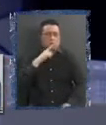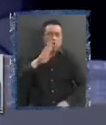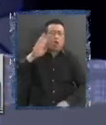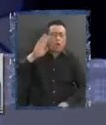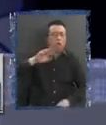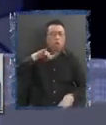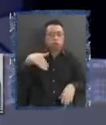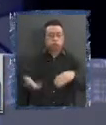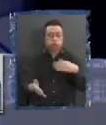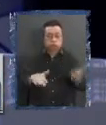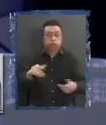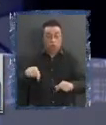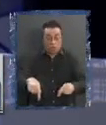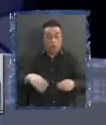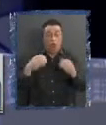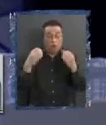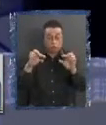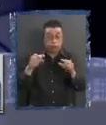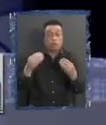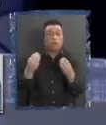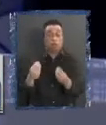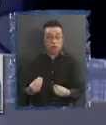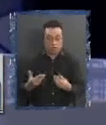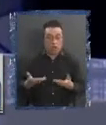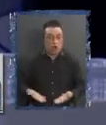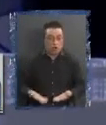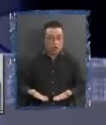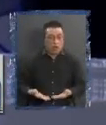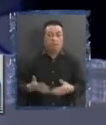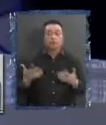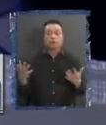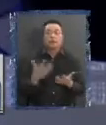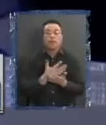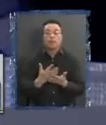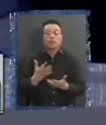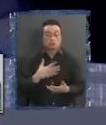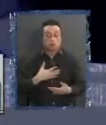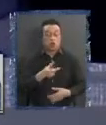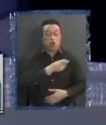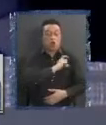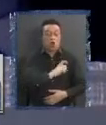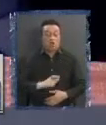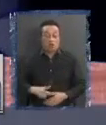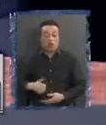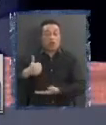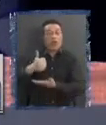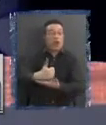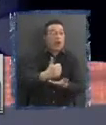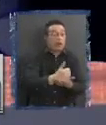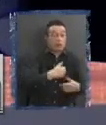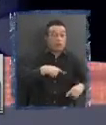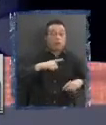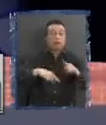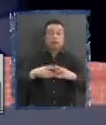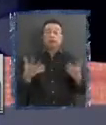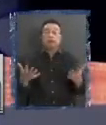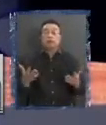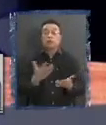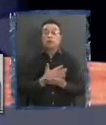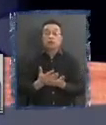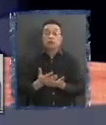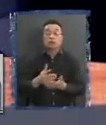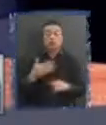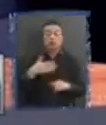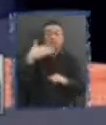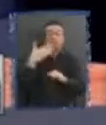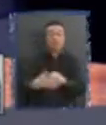materia, esta es una gran oportunidad. Ahora, ¿qué es lo que nos pasa en los que somos gobernadores y alcaldes también, que estamos en los territorios? Es que al final vivimos